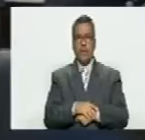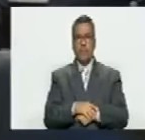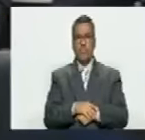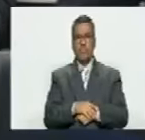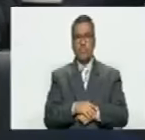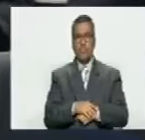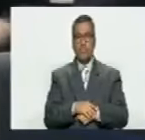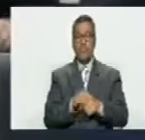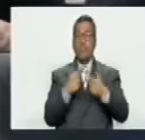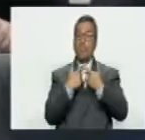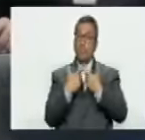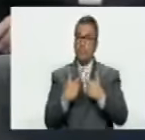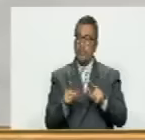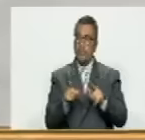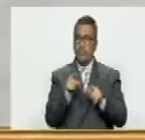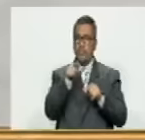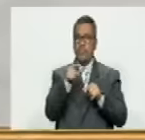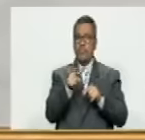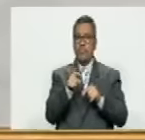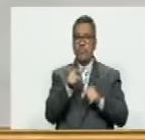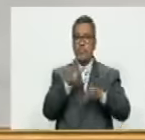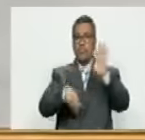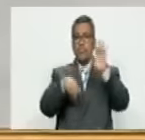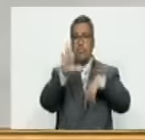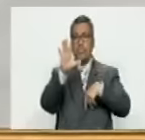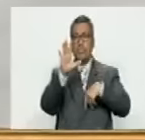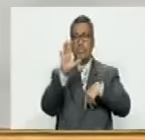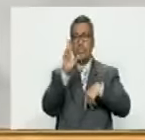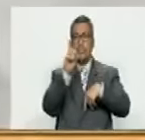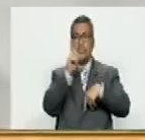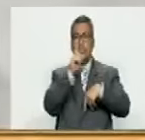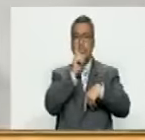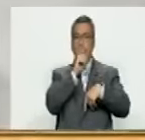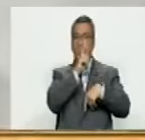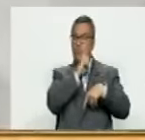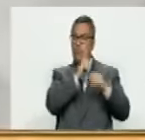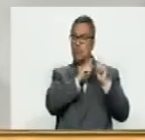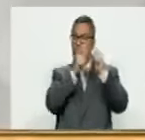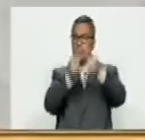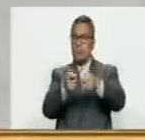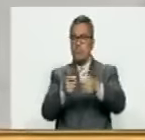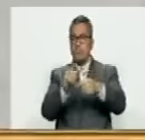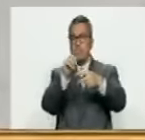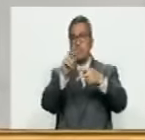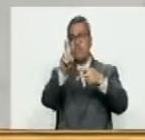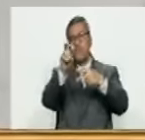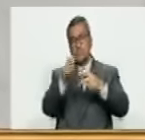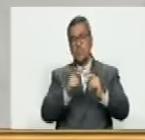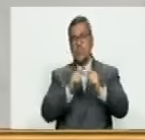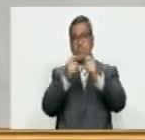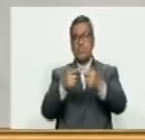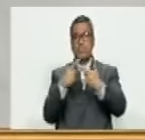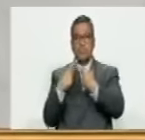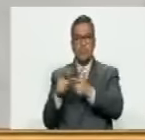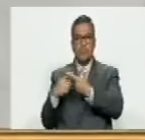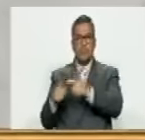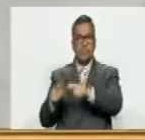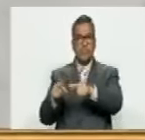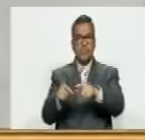Pero fueron más de 15 nombramientos, nuevas designaciones en distintas